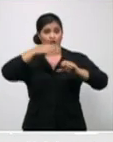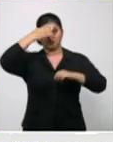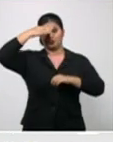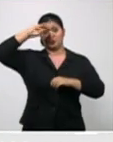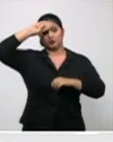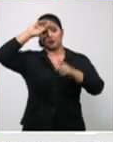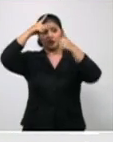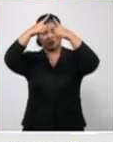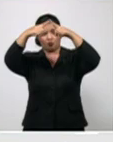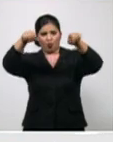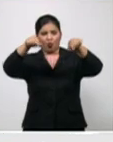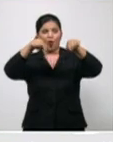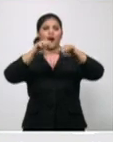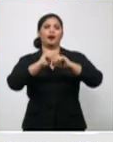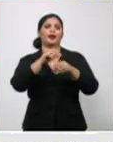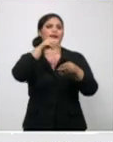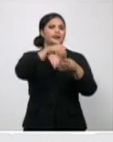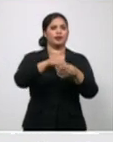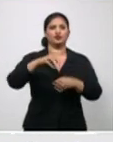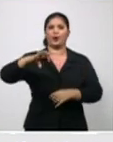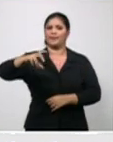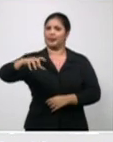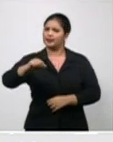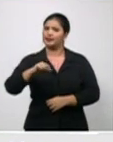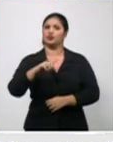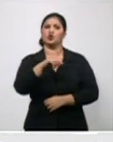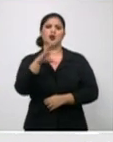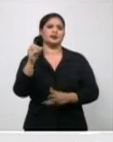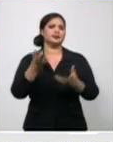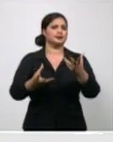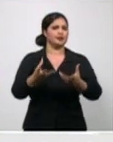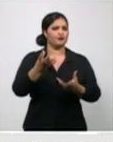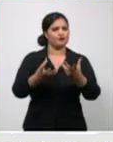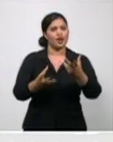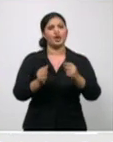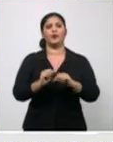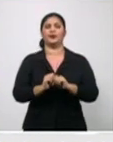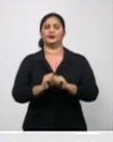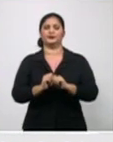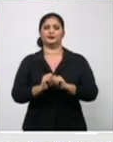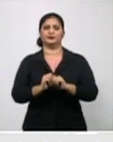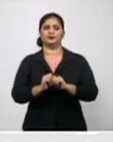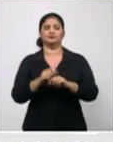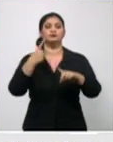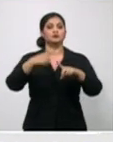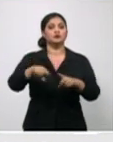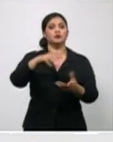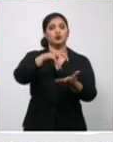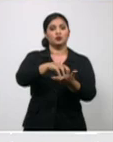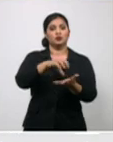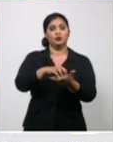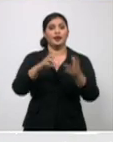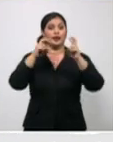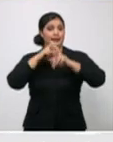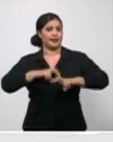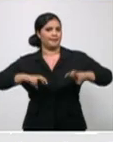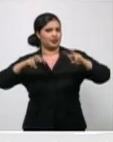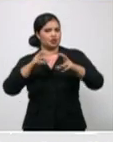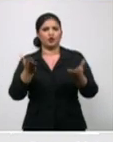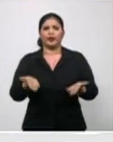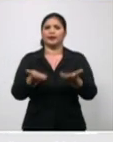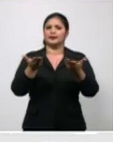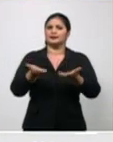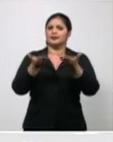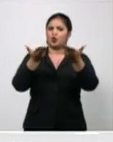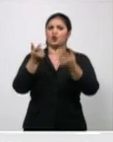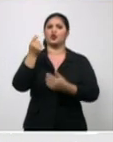Pinar de Río, el de Cienfuegos y el del Centro de Investigaciones y Desarrollo de los